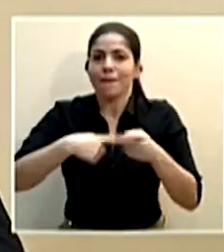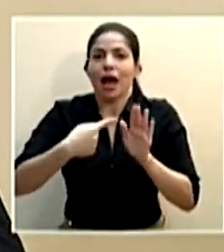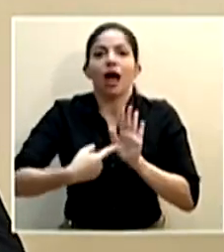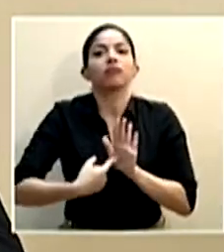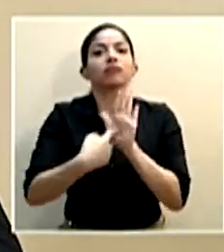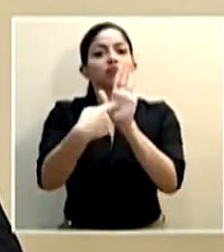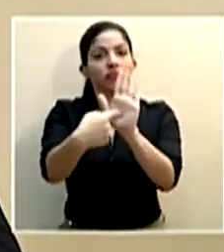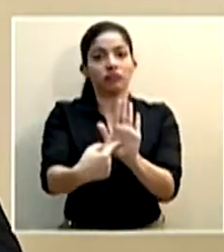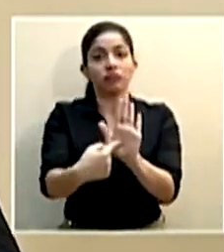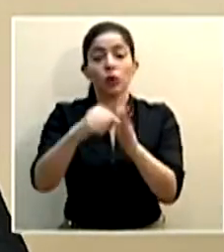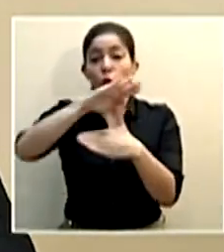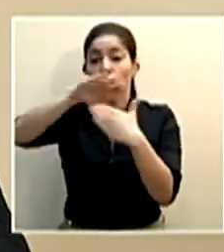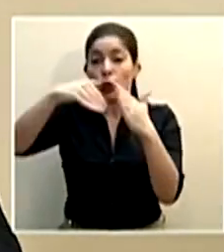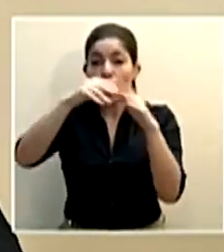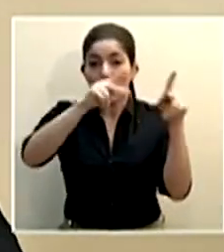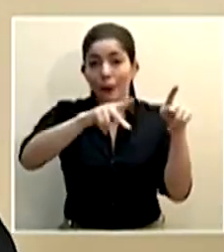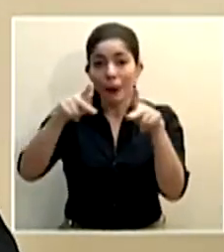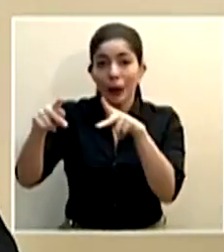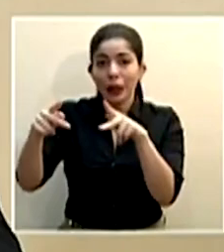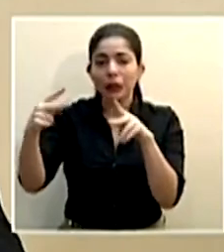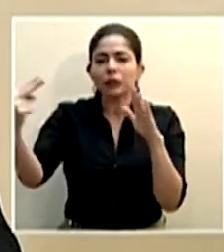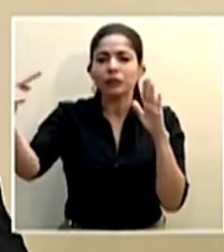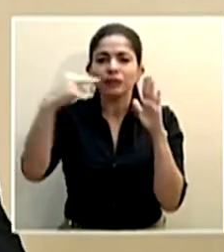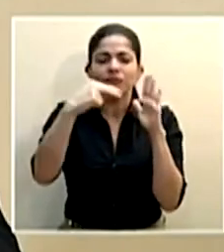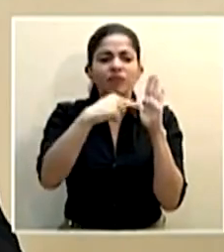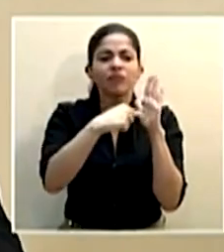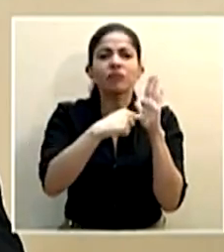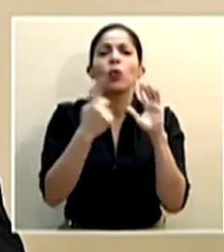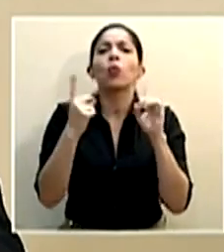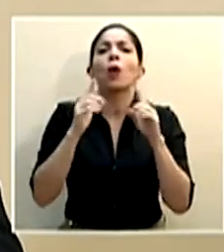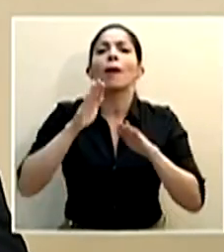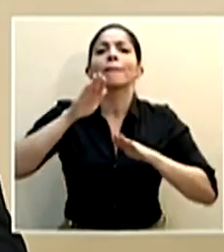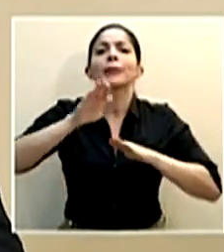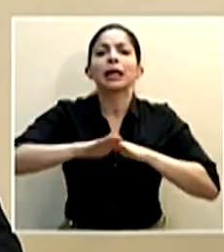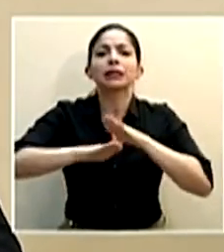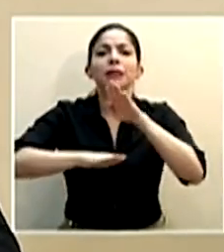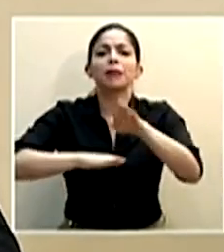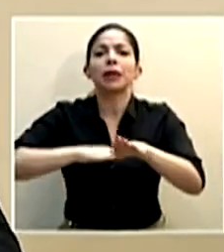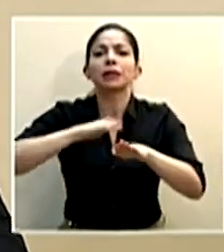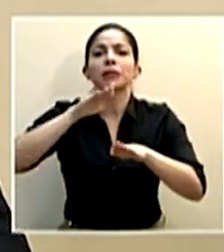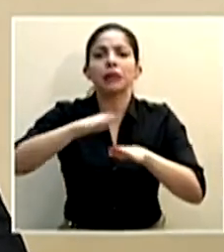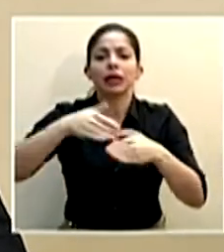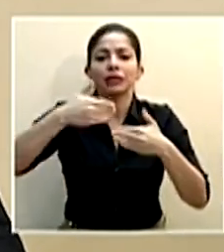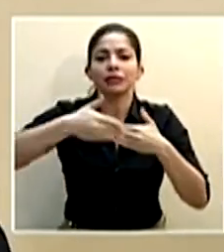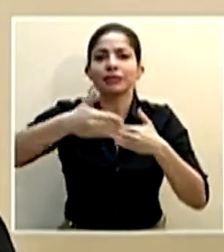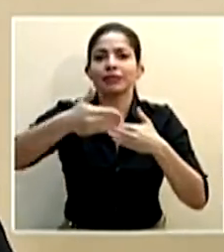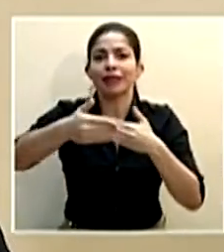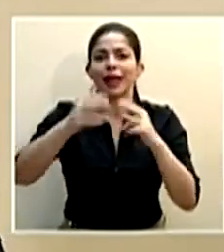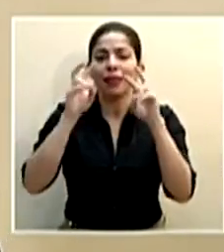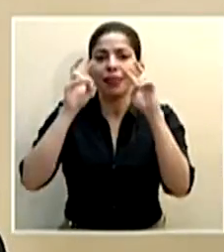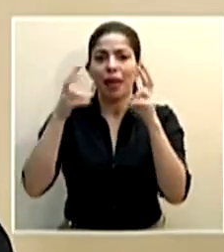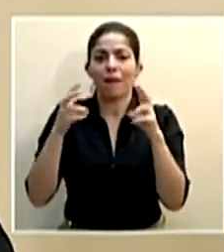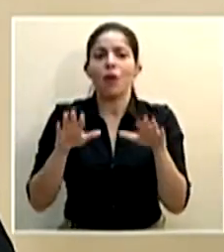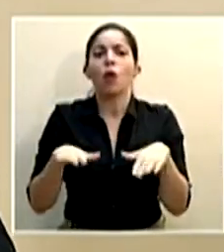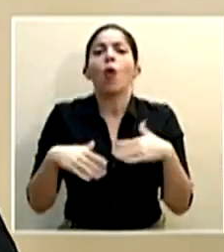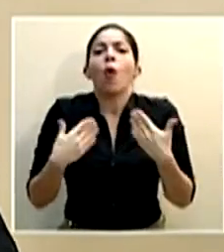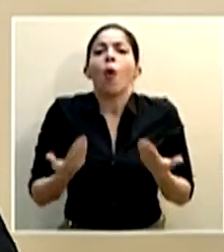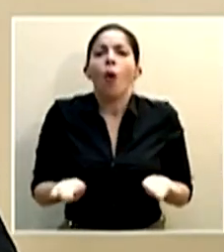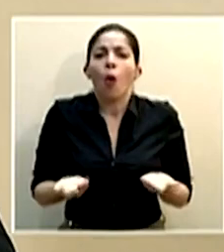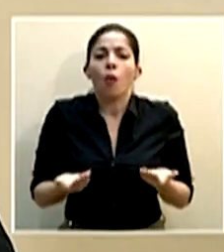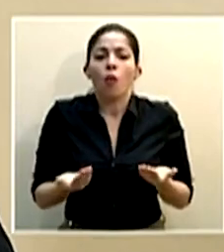a la ciudadanía cuáles son los siguientes pasos en materia de retomar